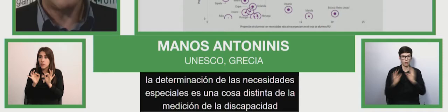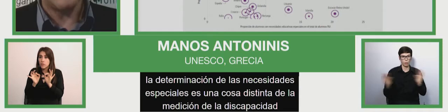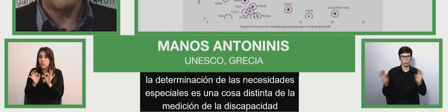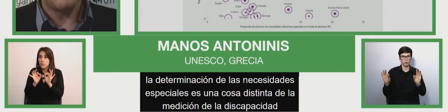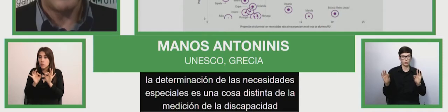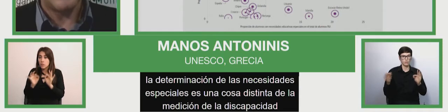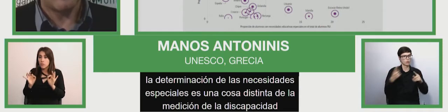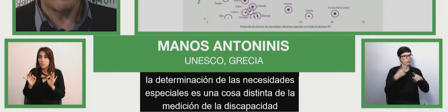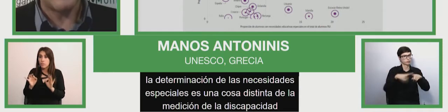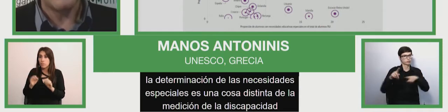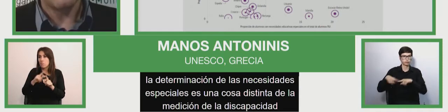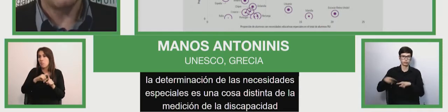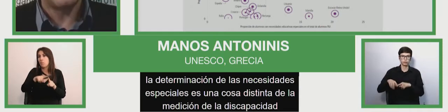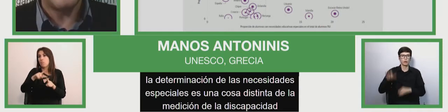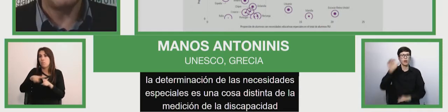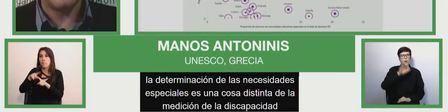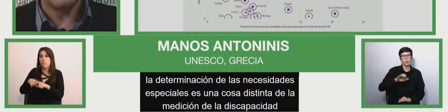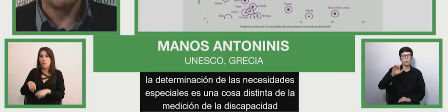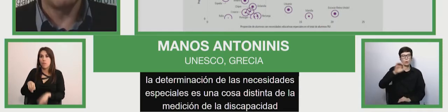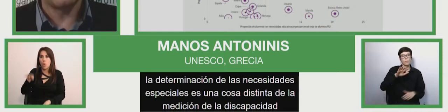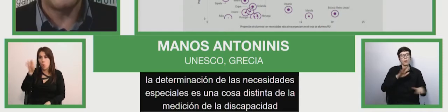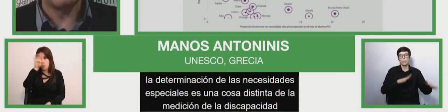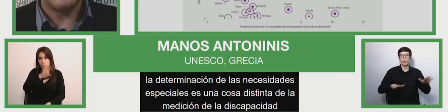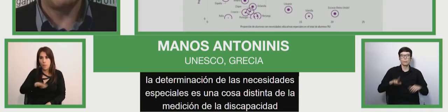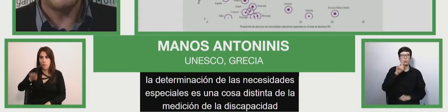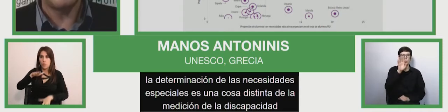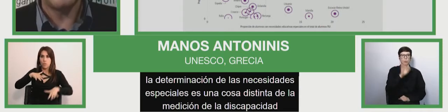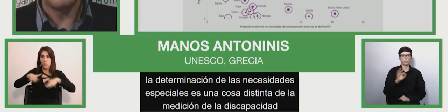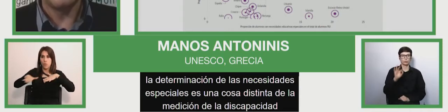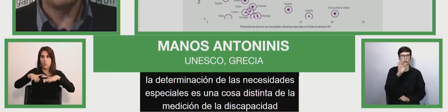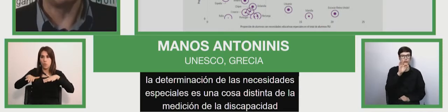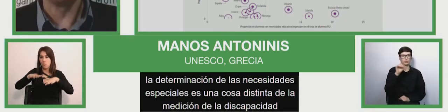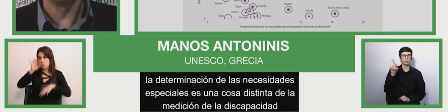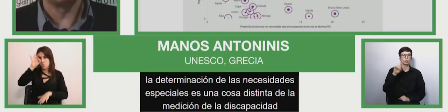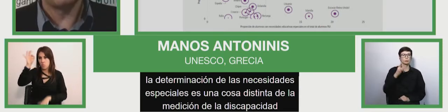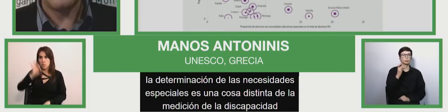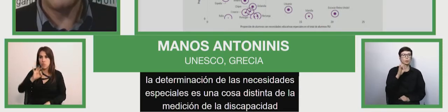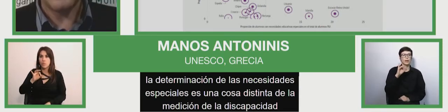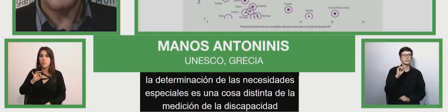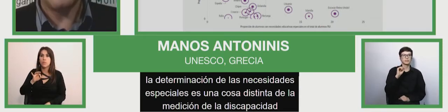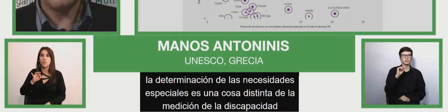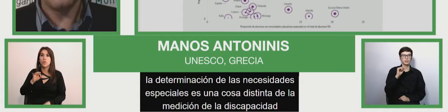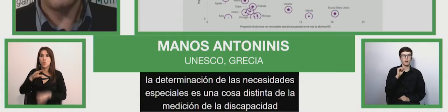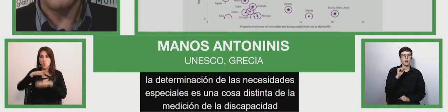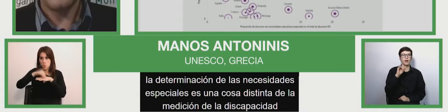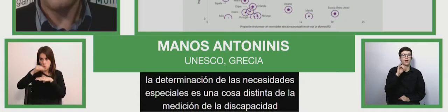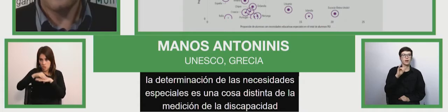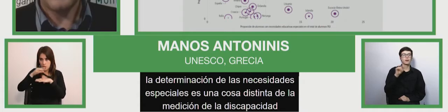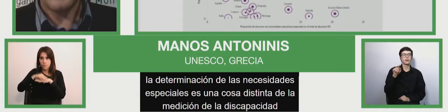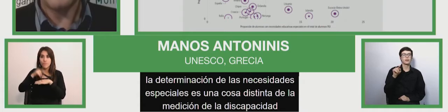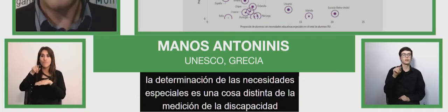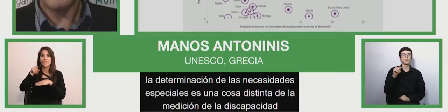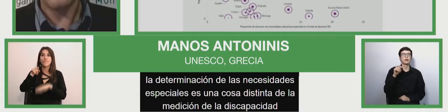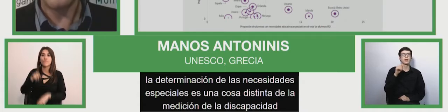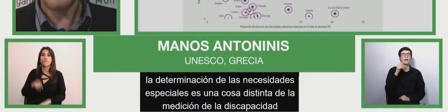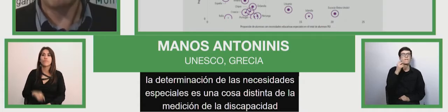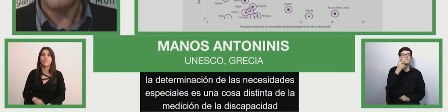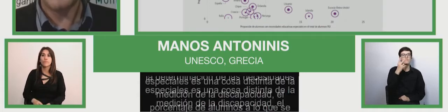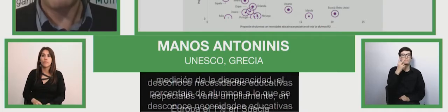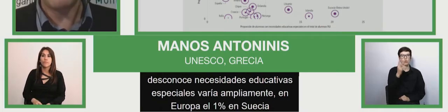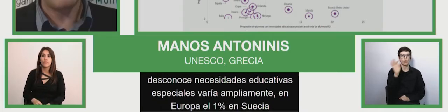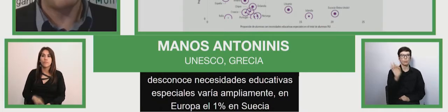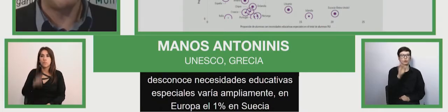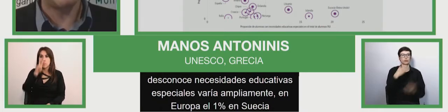ampliamente, en Europa oscila entre 1% en Suecia y 21% en Escocia. Esa variación se